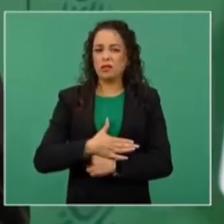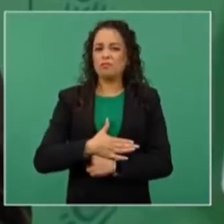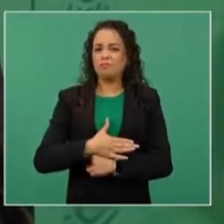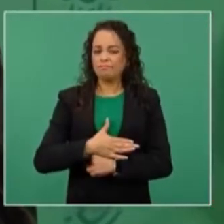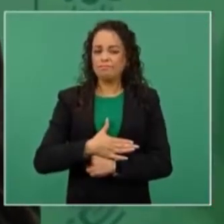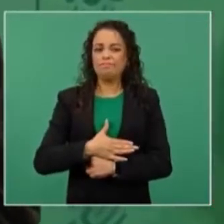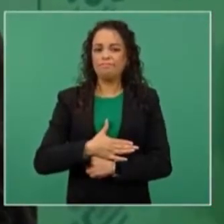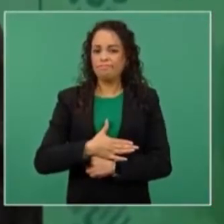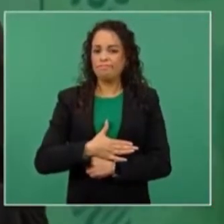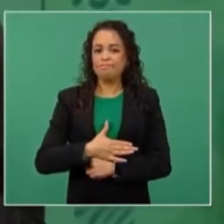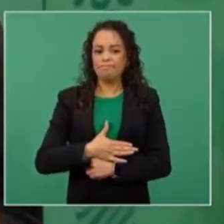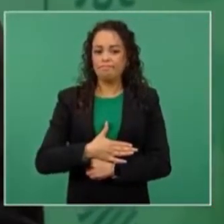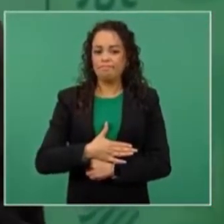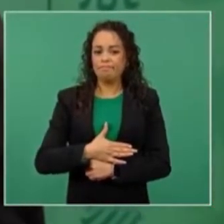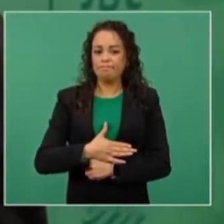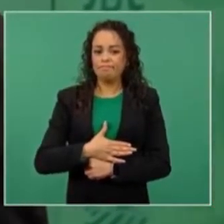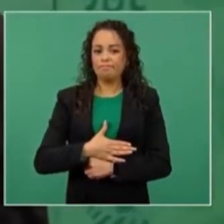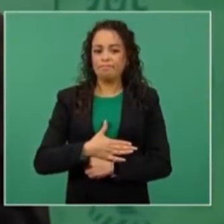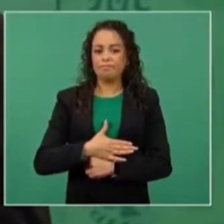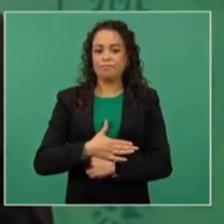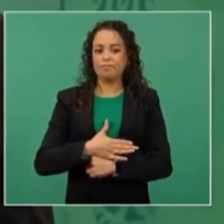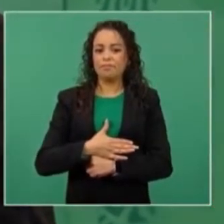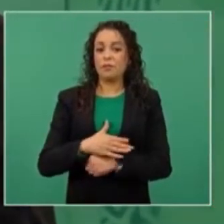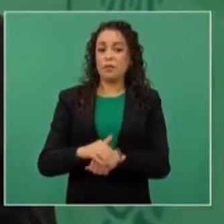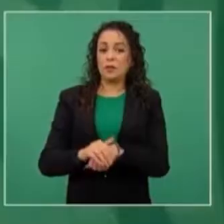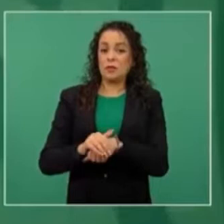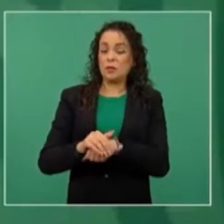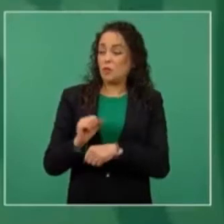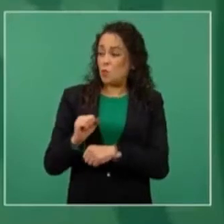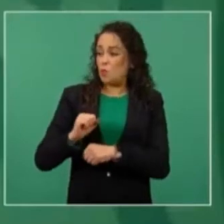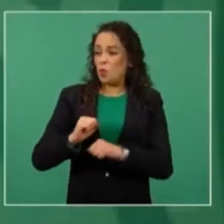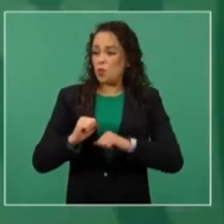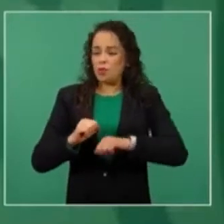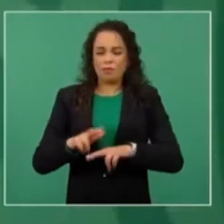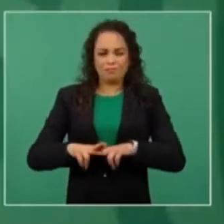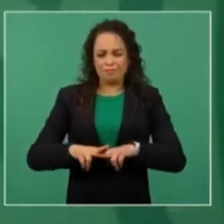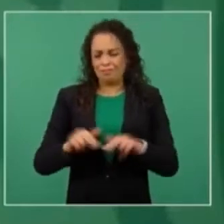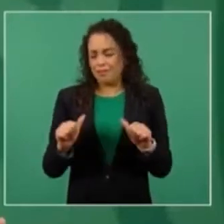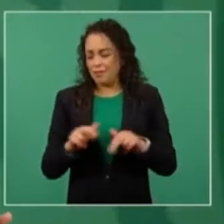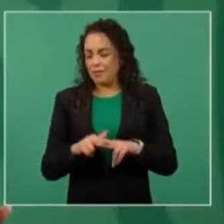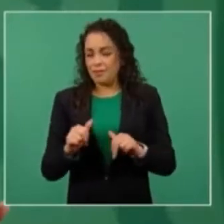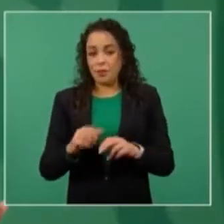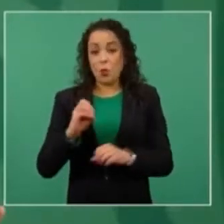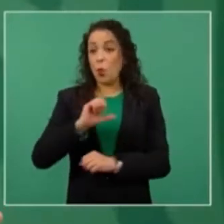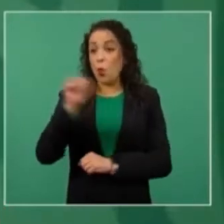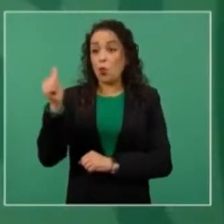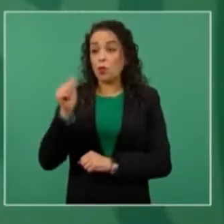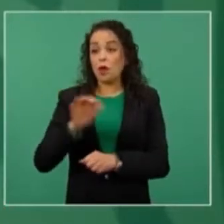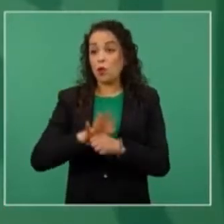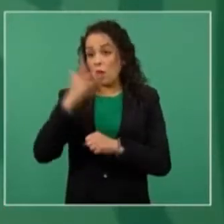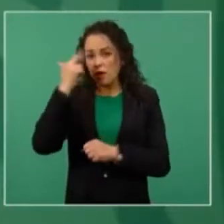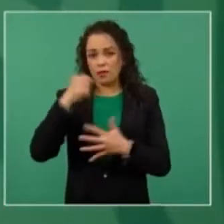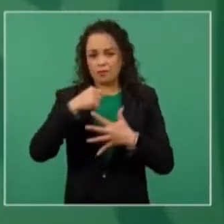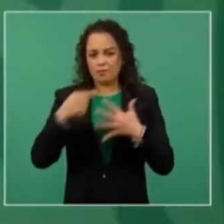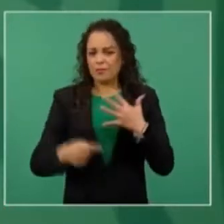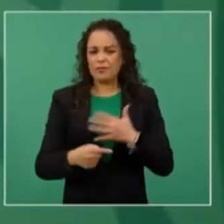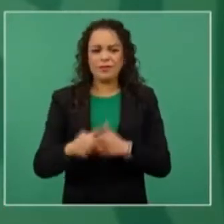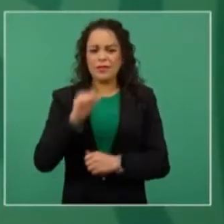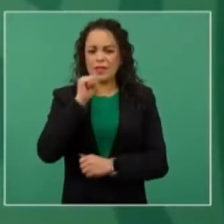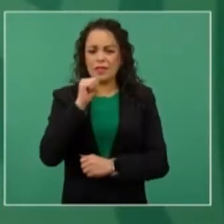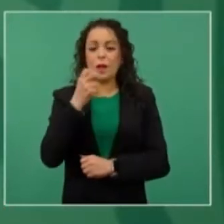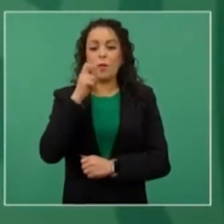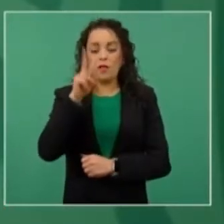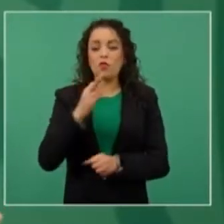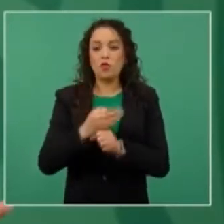ni por otras causas. Entonces, también aprovecho para agradecerle por su apoyo,